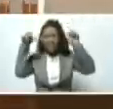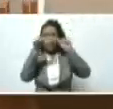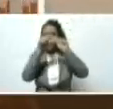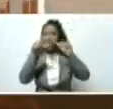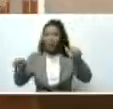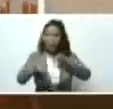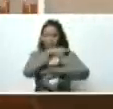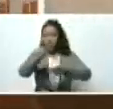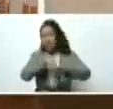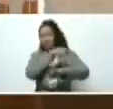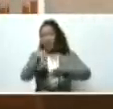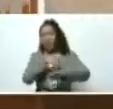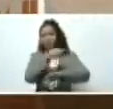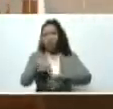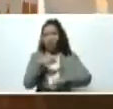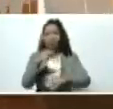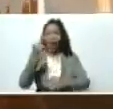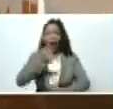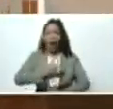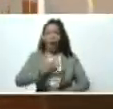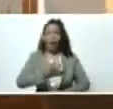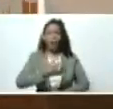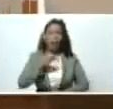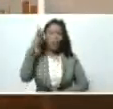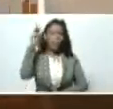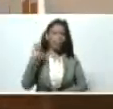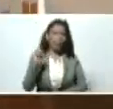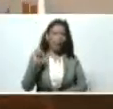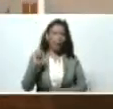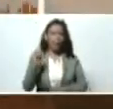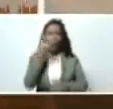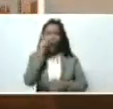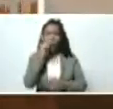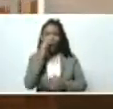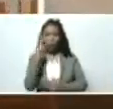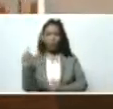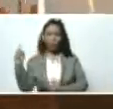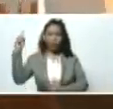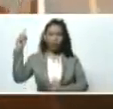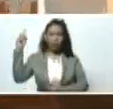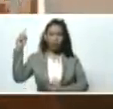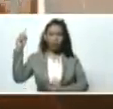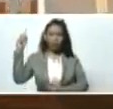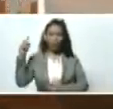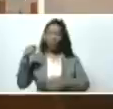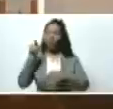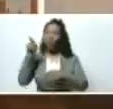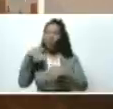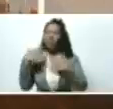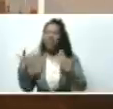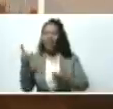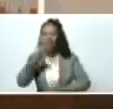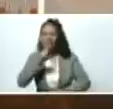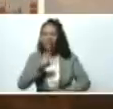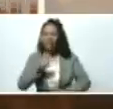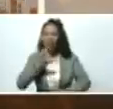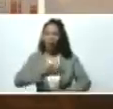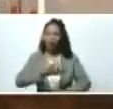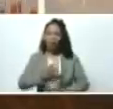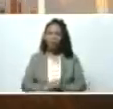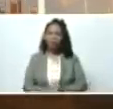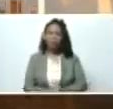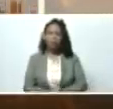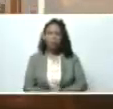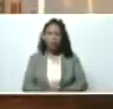José Vicente Rangel Ávalo, háblame, ¿cómo está Petare? ¿Qué necesitas? Adelante. Amigo,